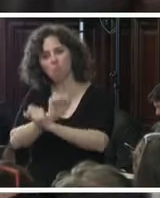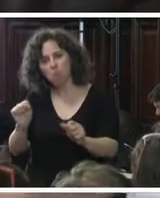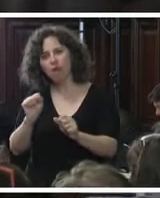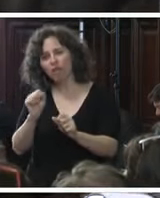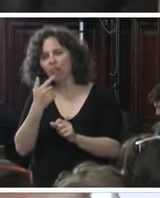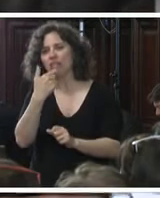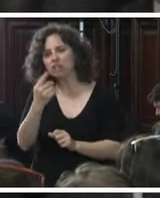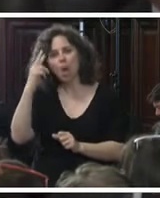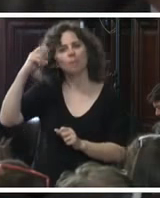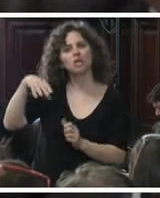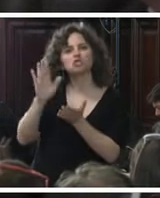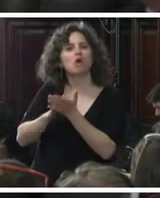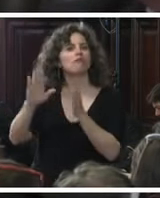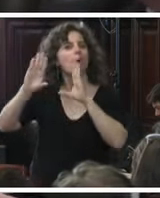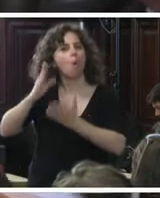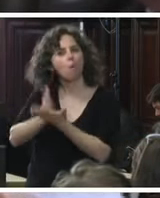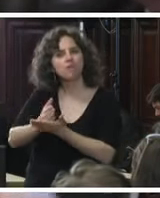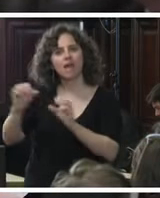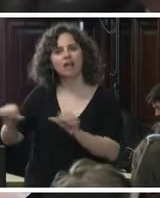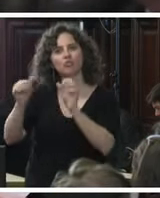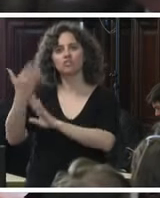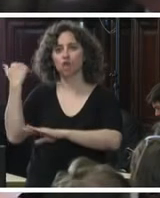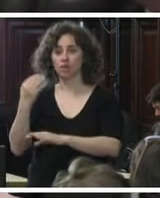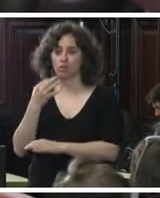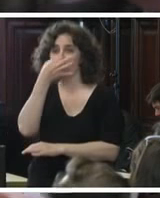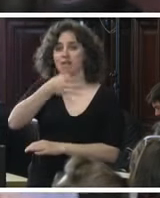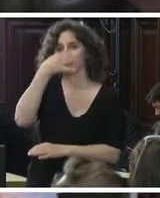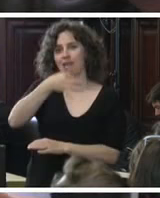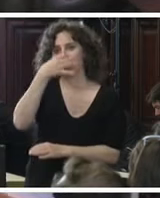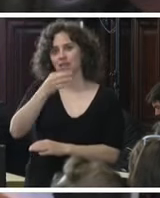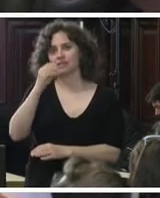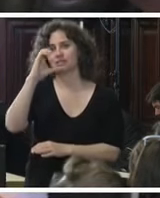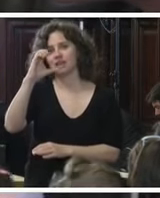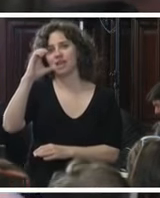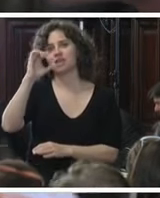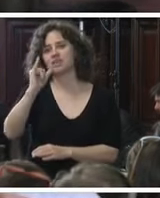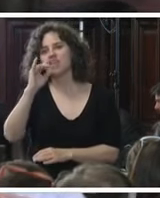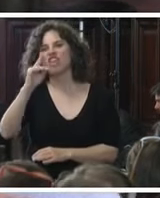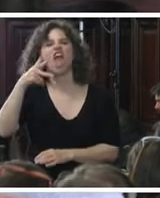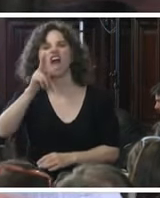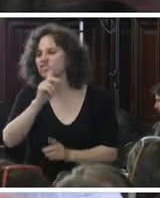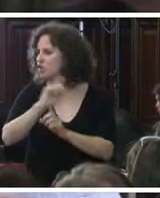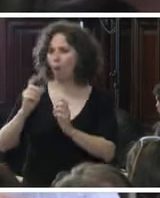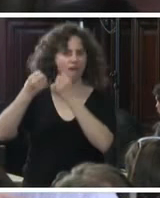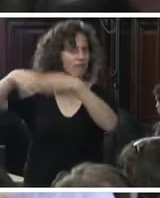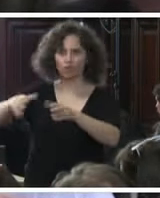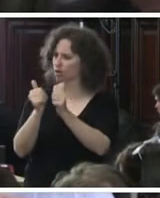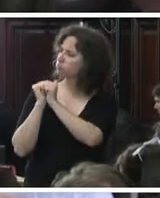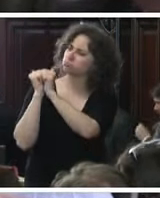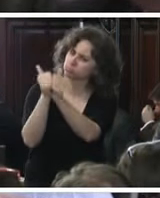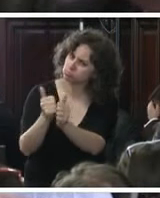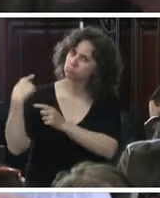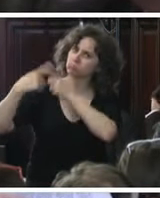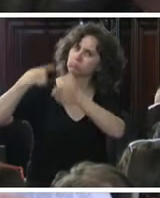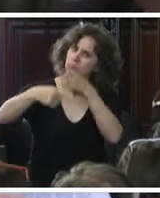actuaciones y simplemente dejarles un mensaje la CIDH no va a abandonarlos no los va a abandonar este